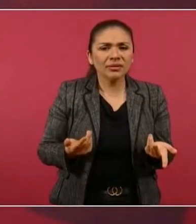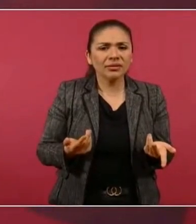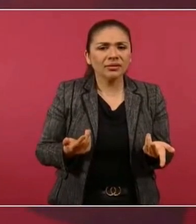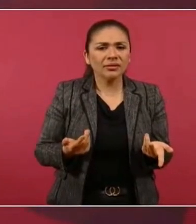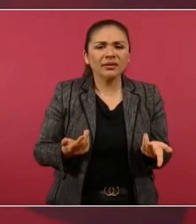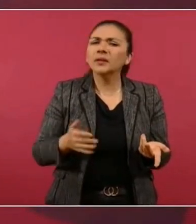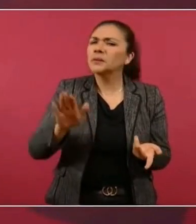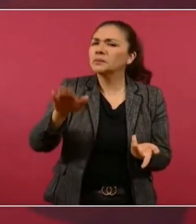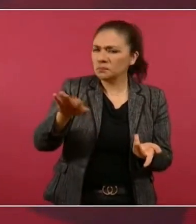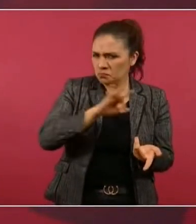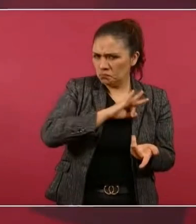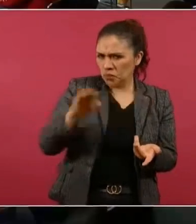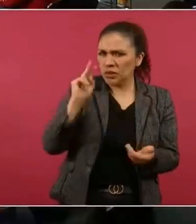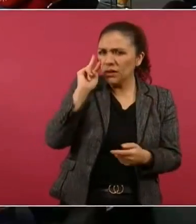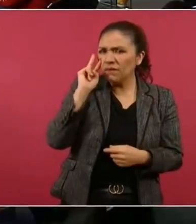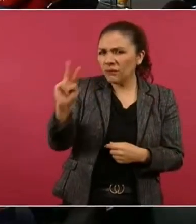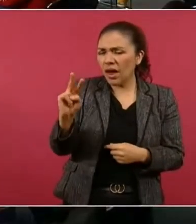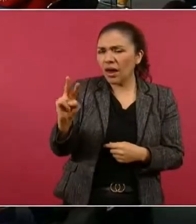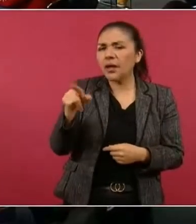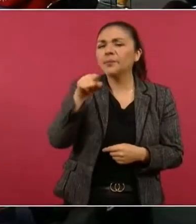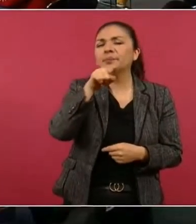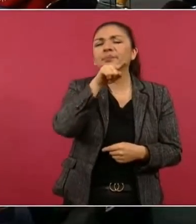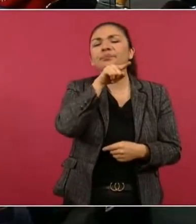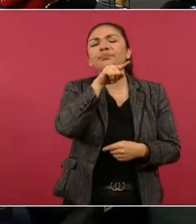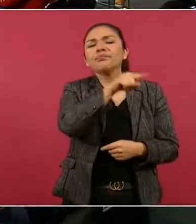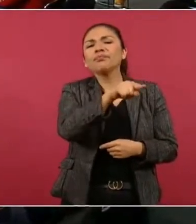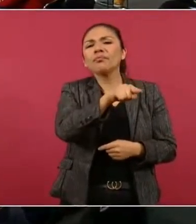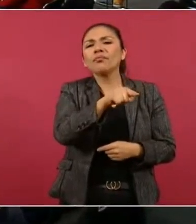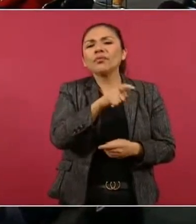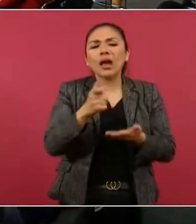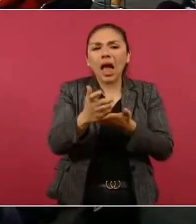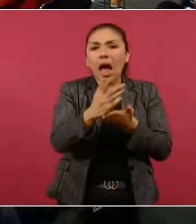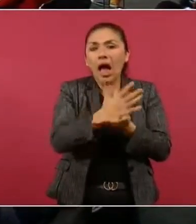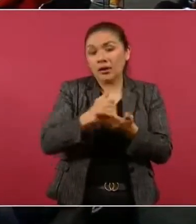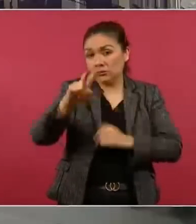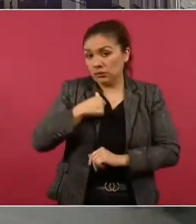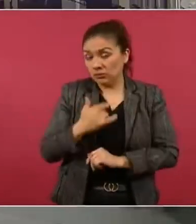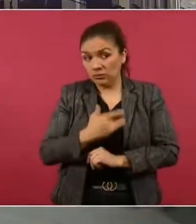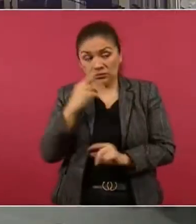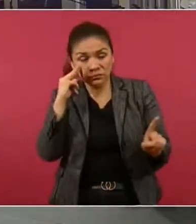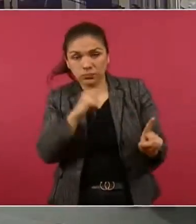A ver, ¿por qué no pones lo que ganaron que me da hasta pena?